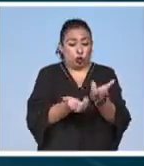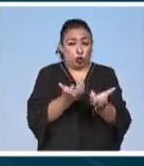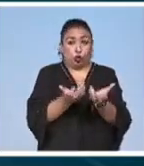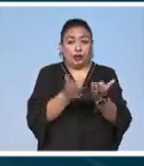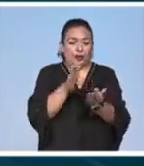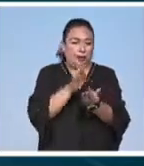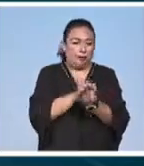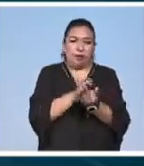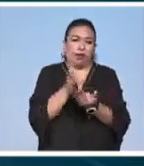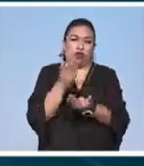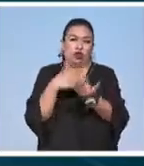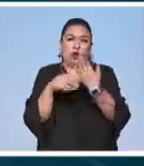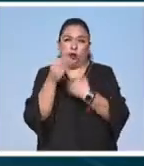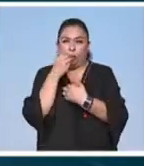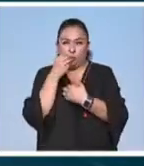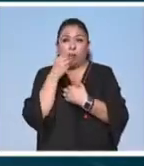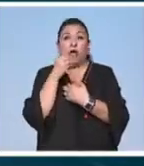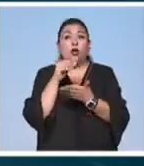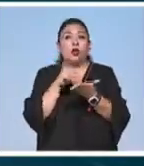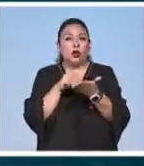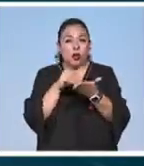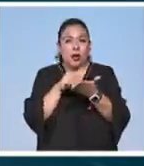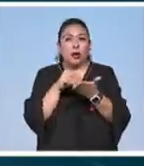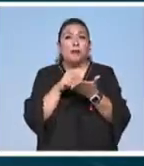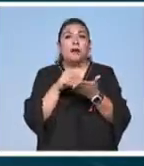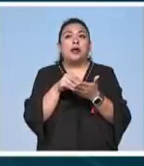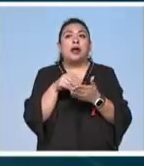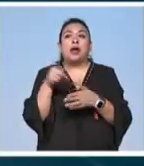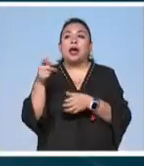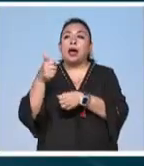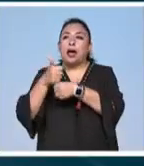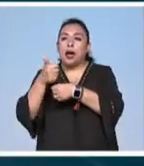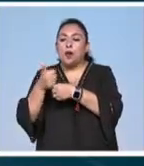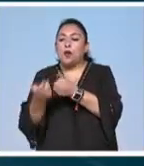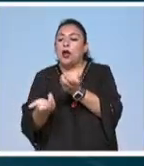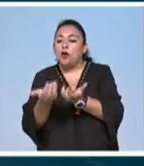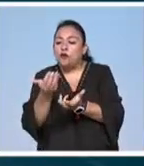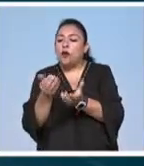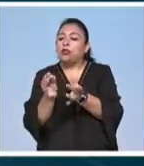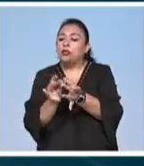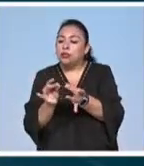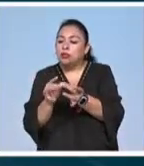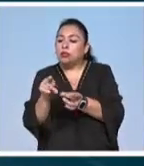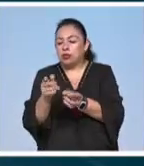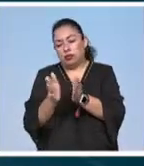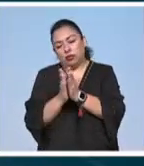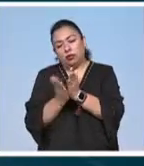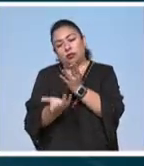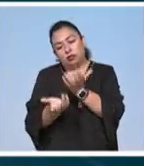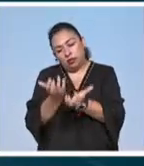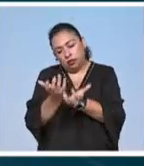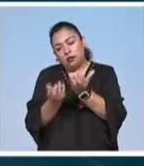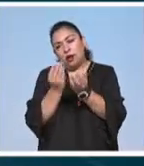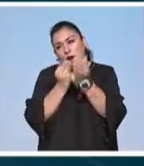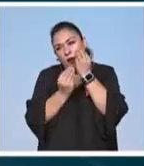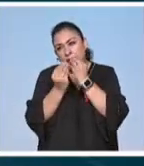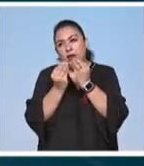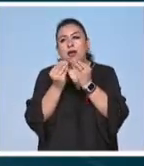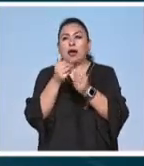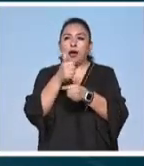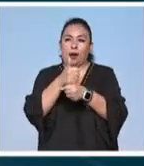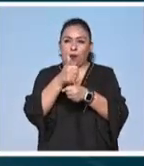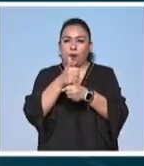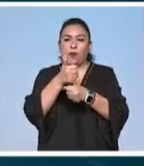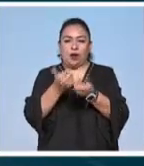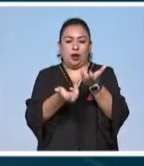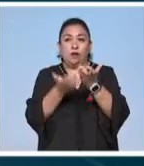los tamales sino toda la comida todavía se le habla al abuelo fuego para que cueza nuestros alimentos entonces es